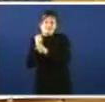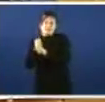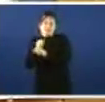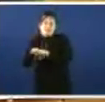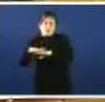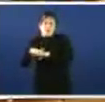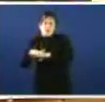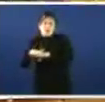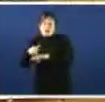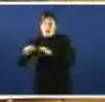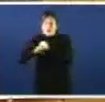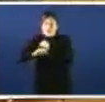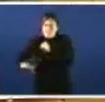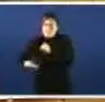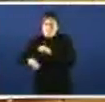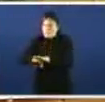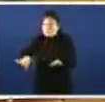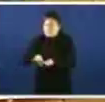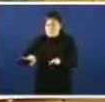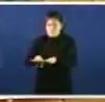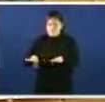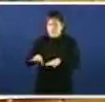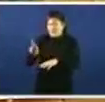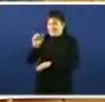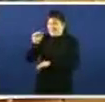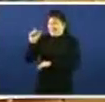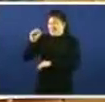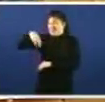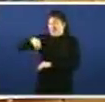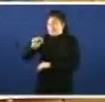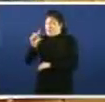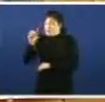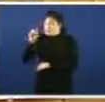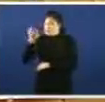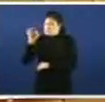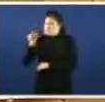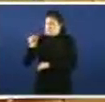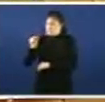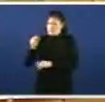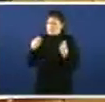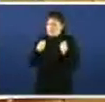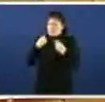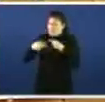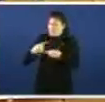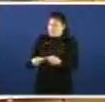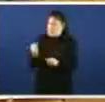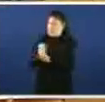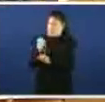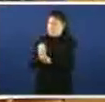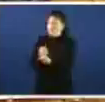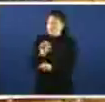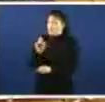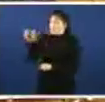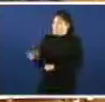na praia da ladeira da ramallosa toda vida ou aquel home que facía que era